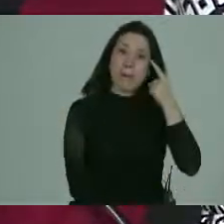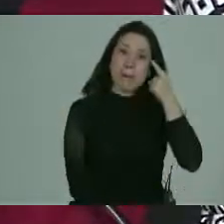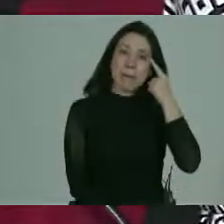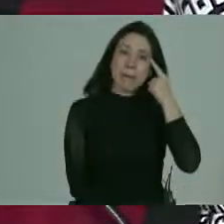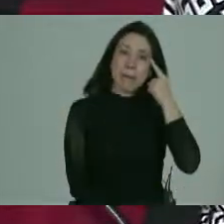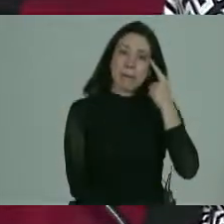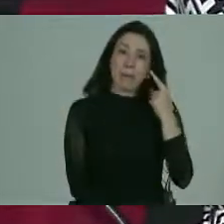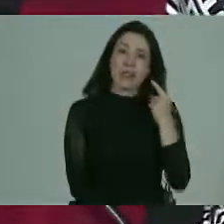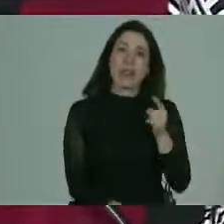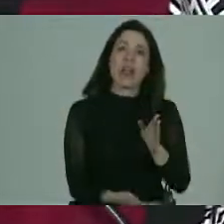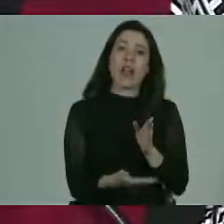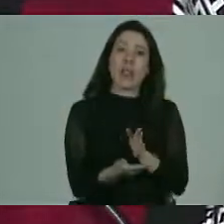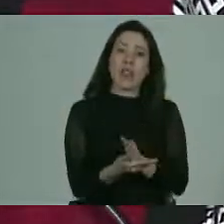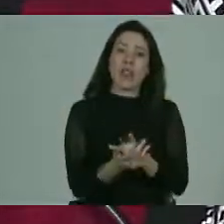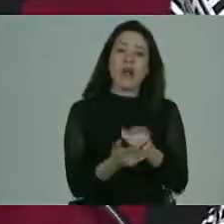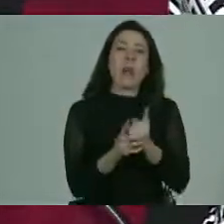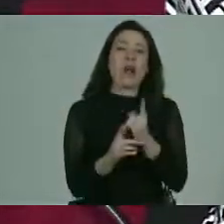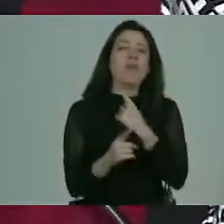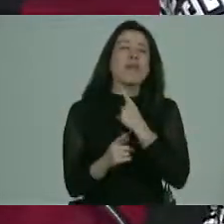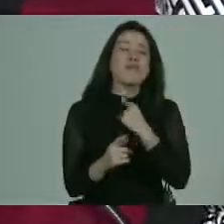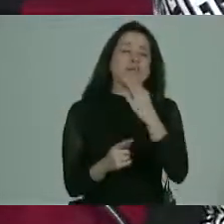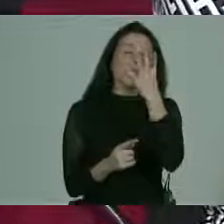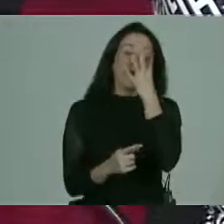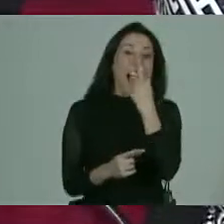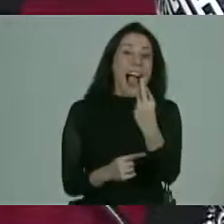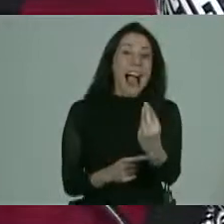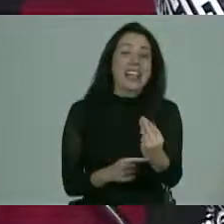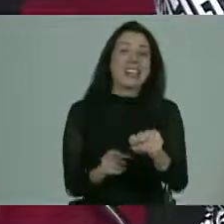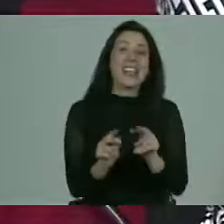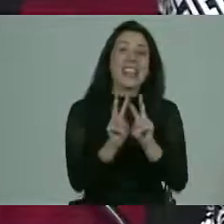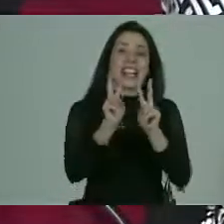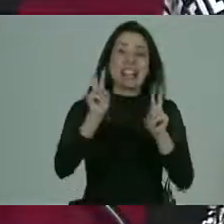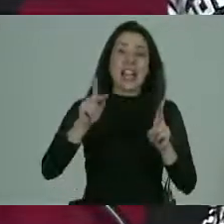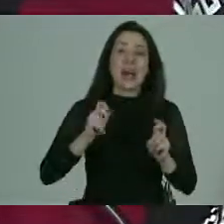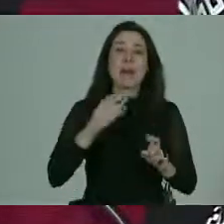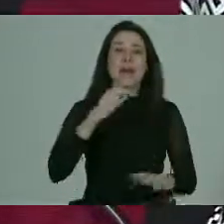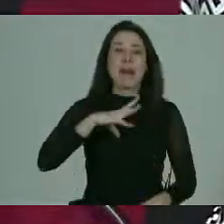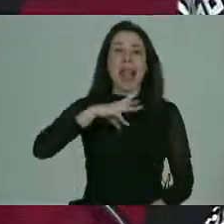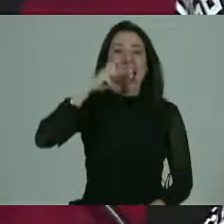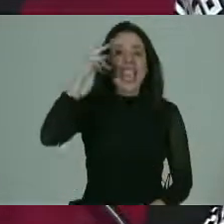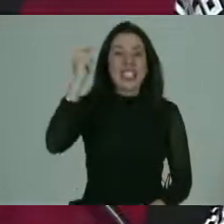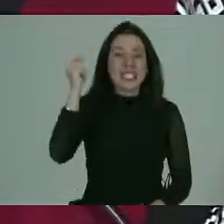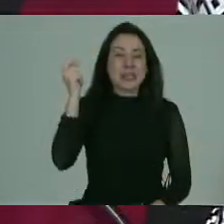de alguna manera tenemos que ser atractivos como la parte espiritual